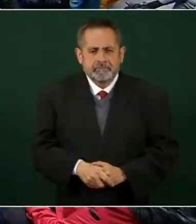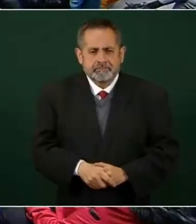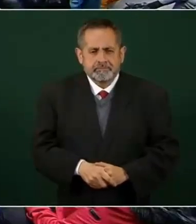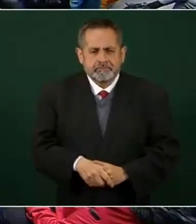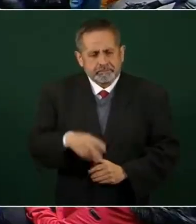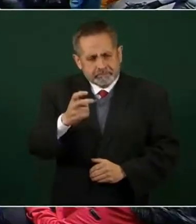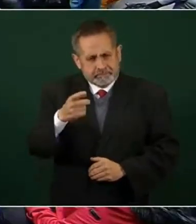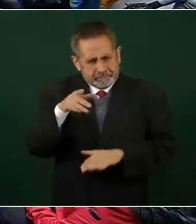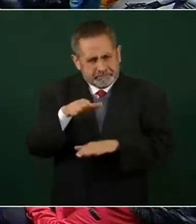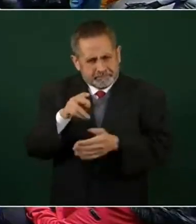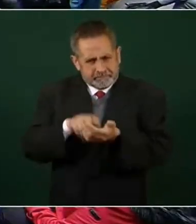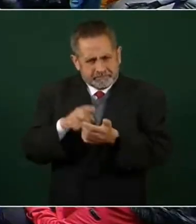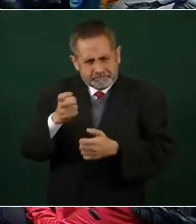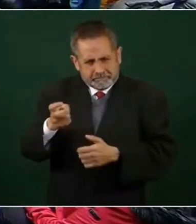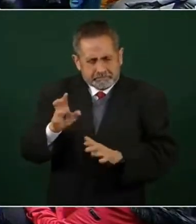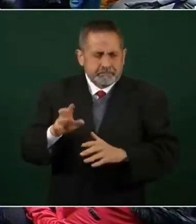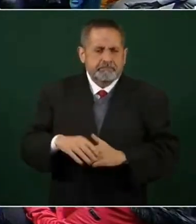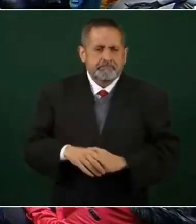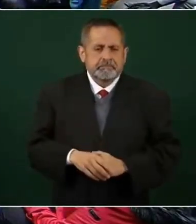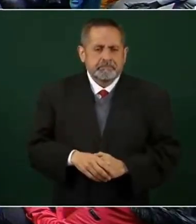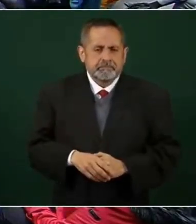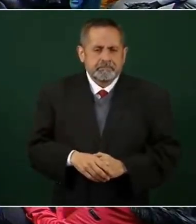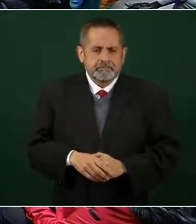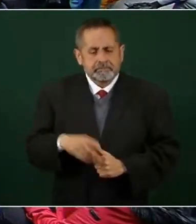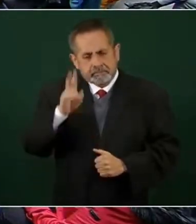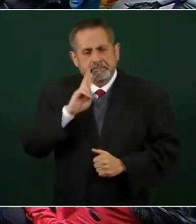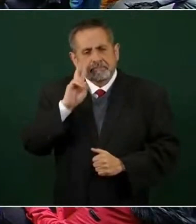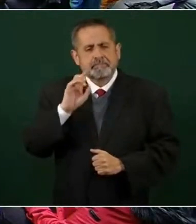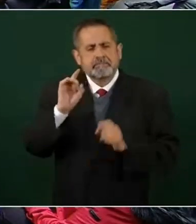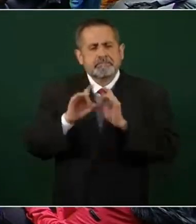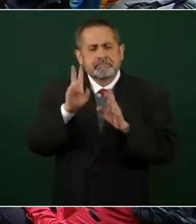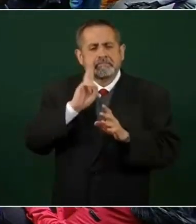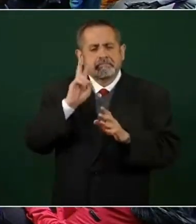¿Sobre eso? Sí, bueno, vamos a ver.